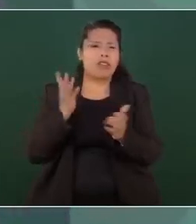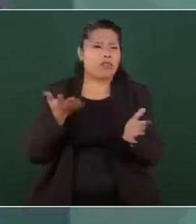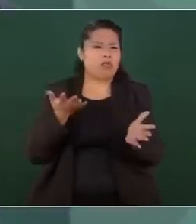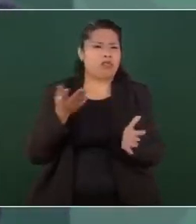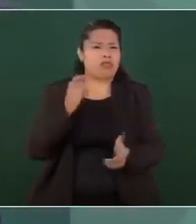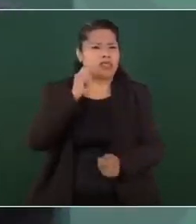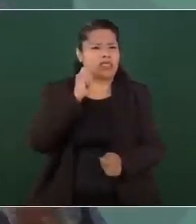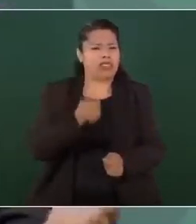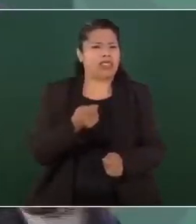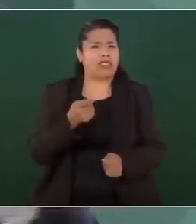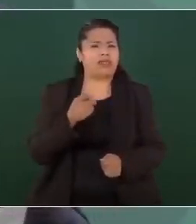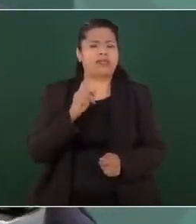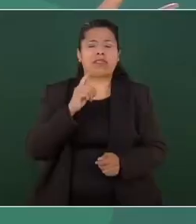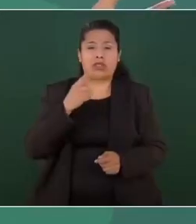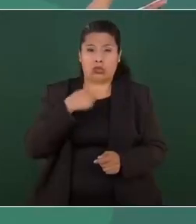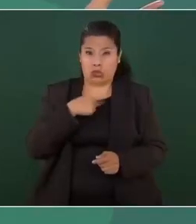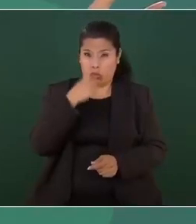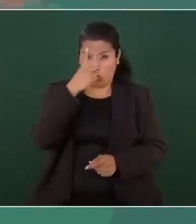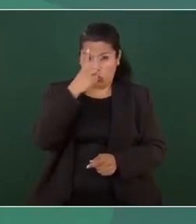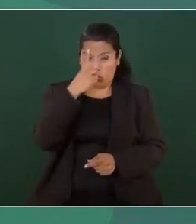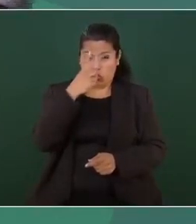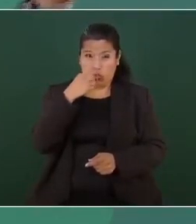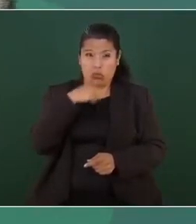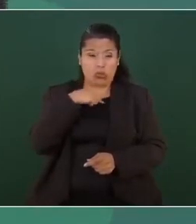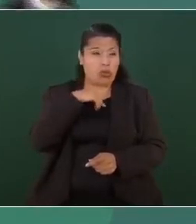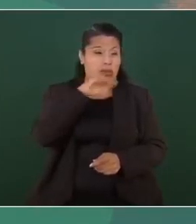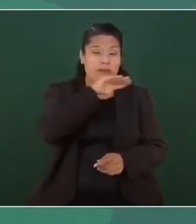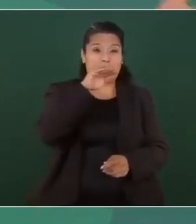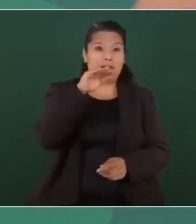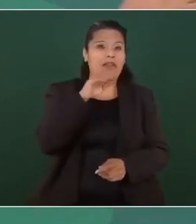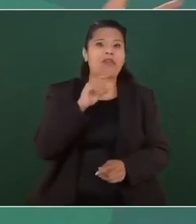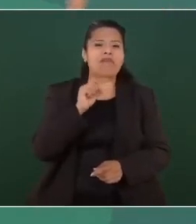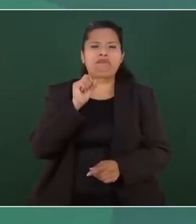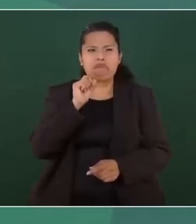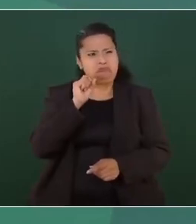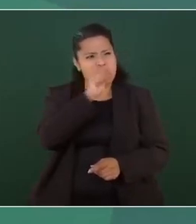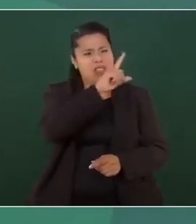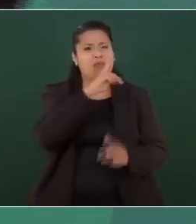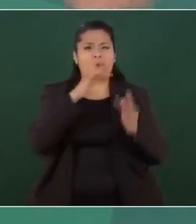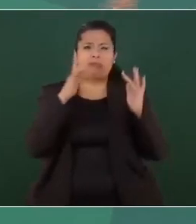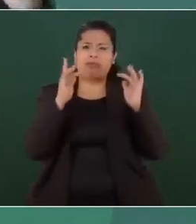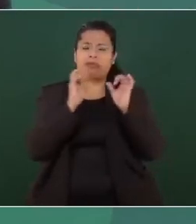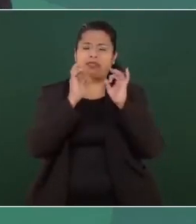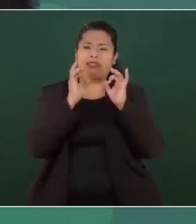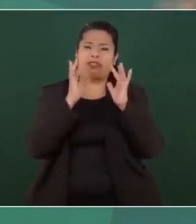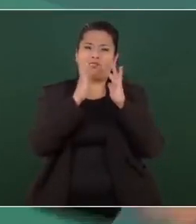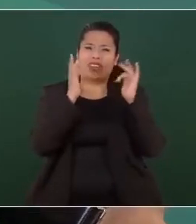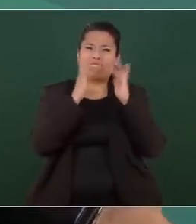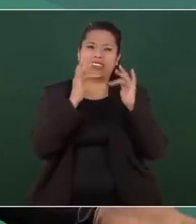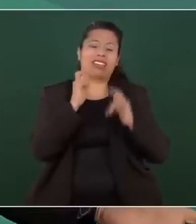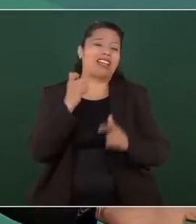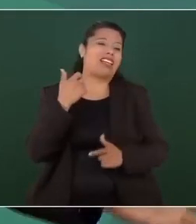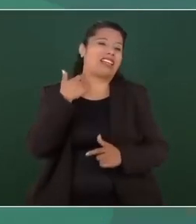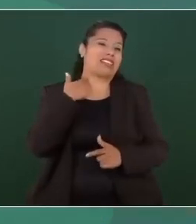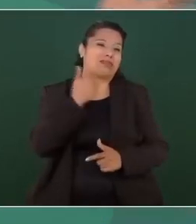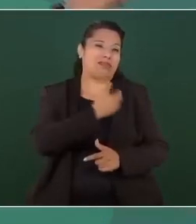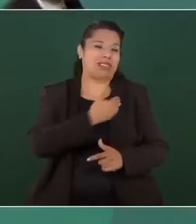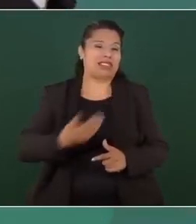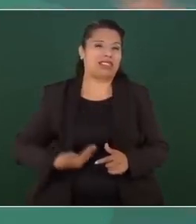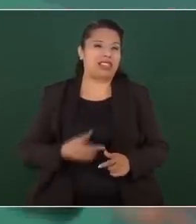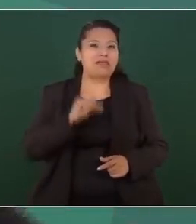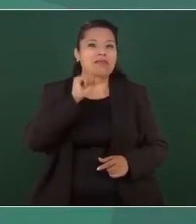lo dice lamentablemente un expresidente de Francia, digo lamentablemente porque los extranjeros